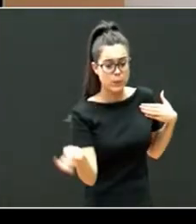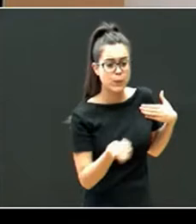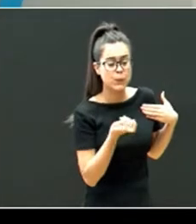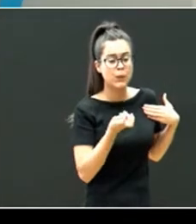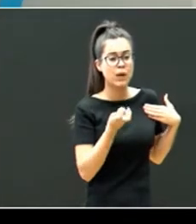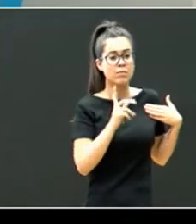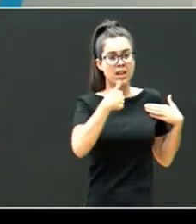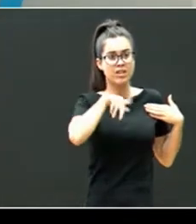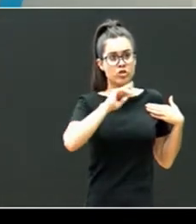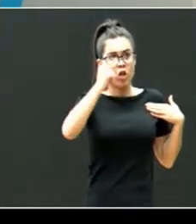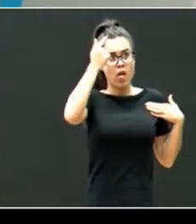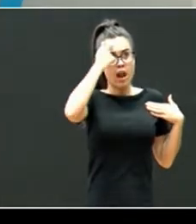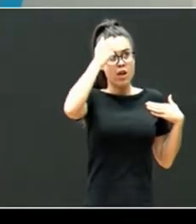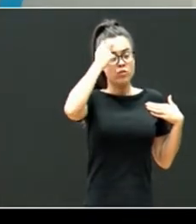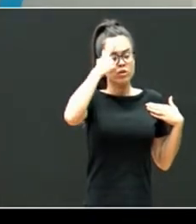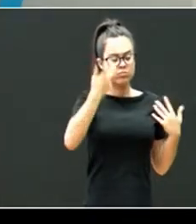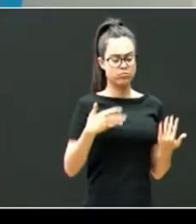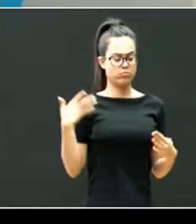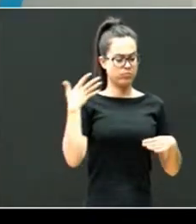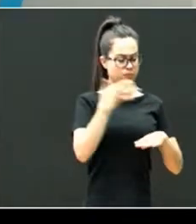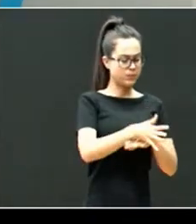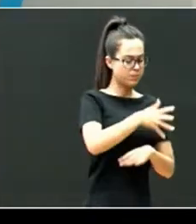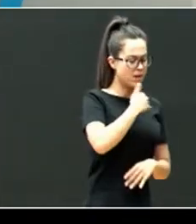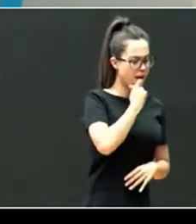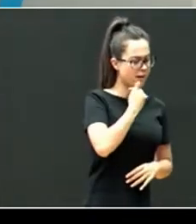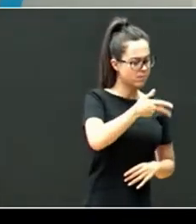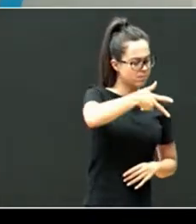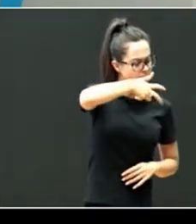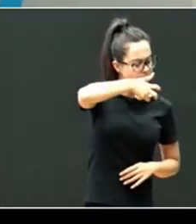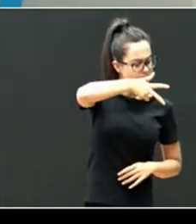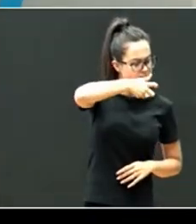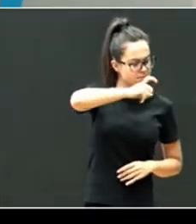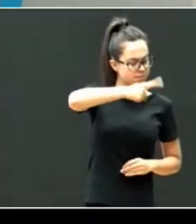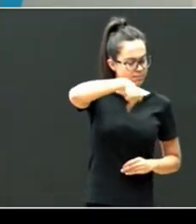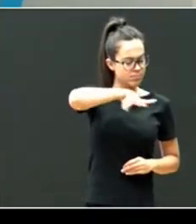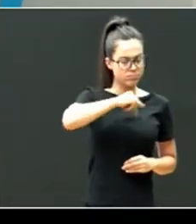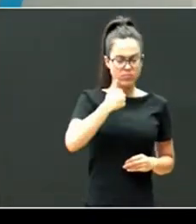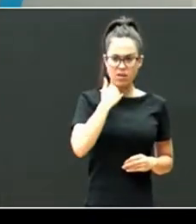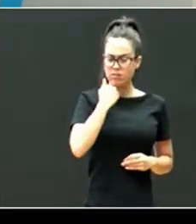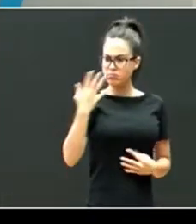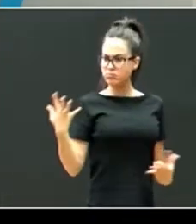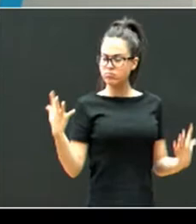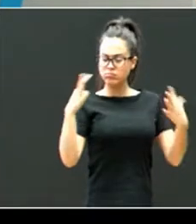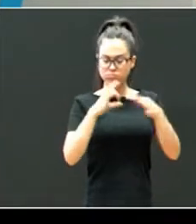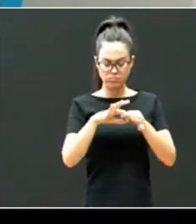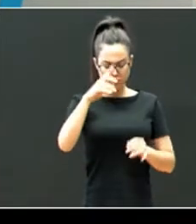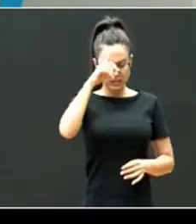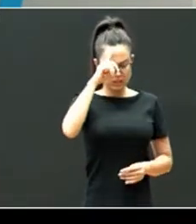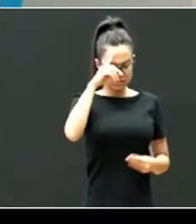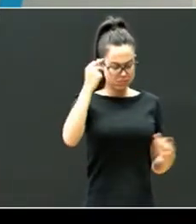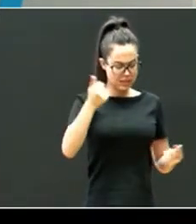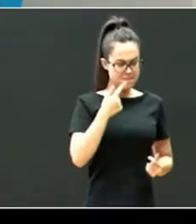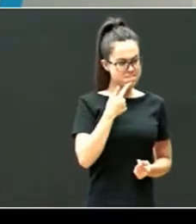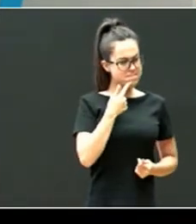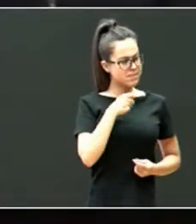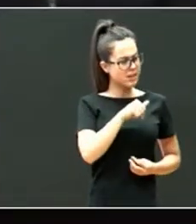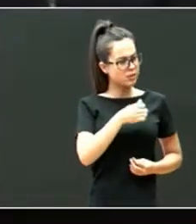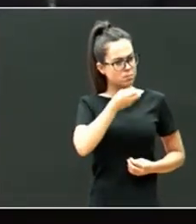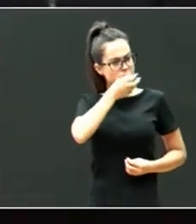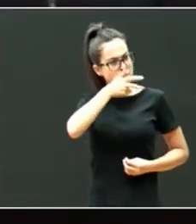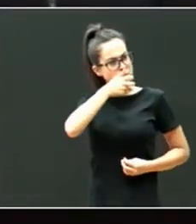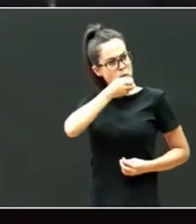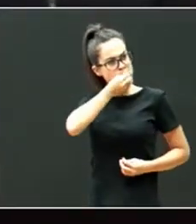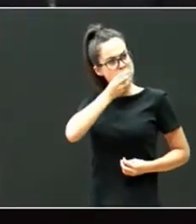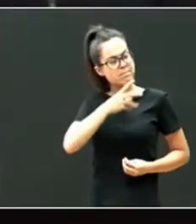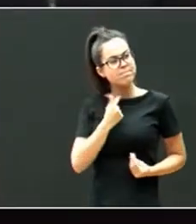recuerdo cuando vais a un sitio y oléis algo que no sabéis muy bien a qué atribuir y decís que bien huele aquí esto no sé no sé